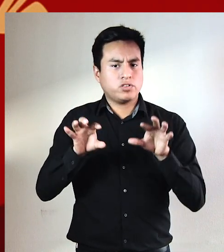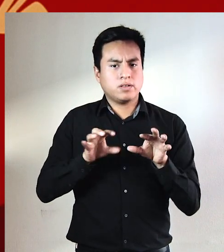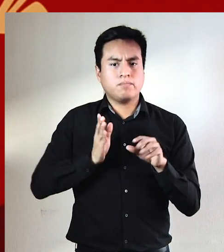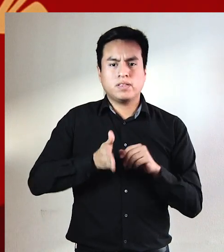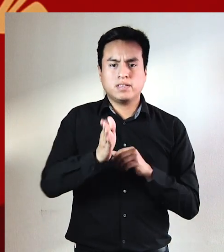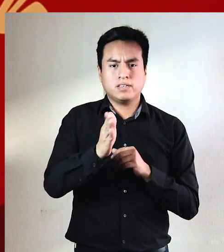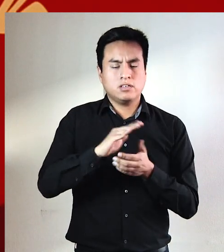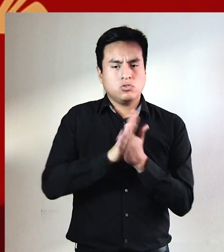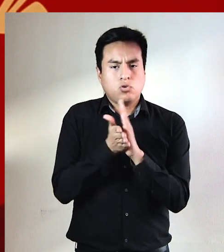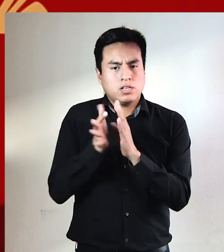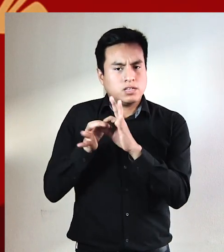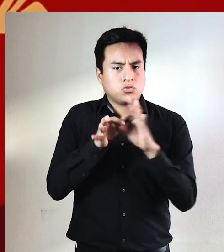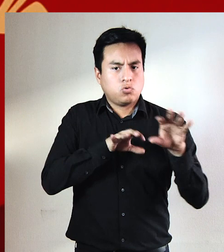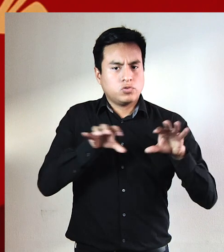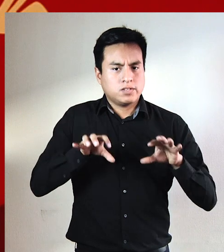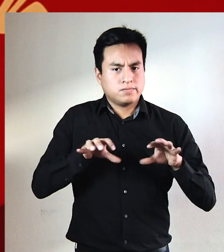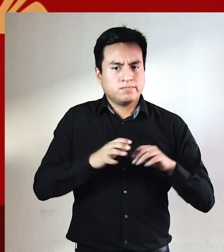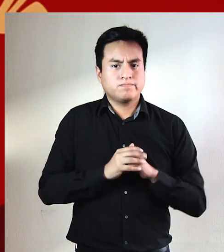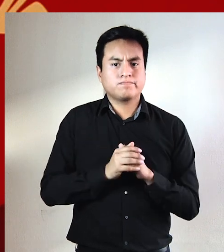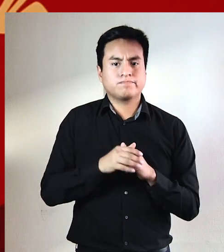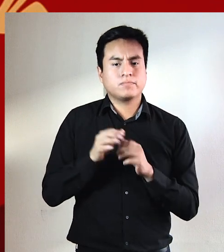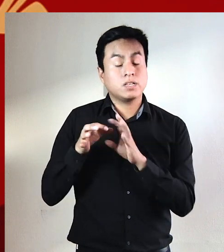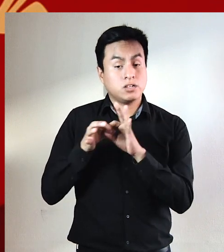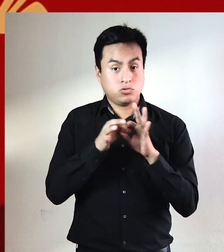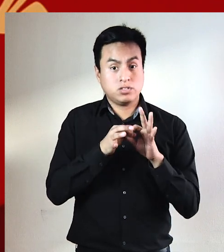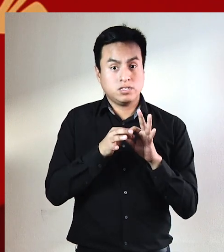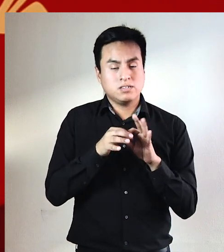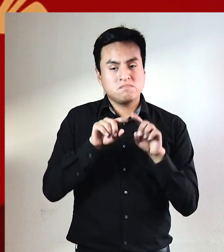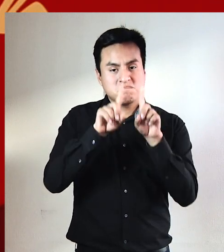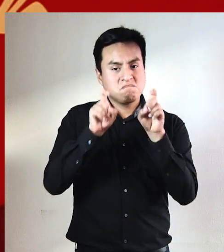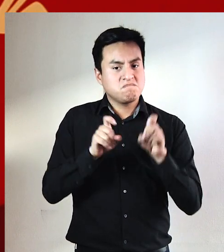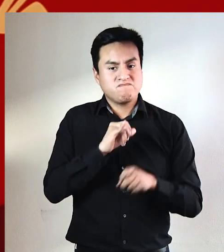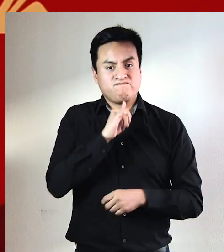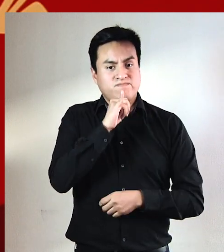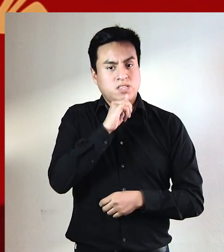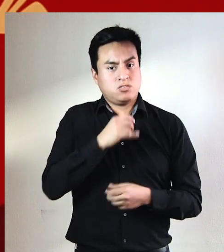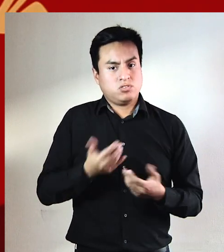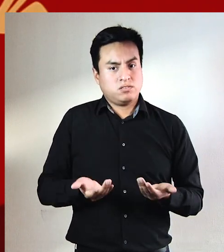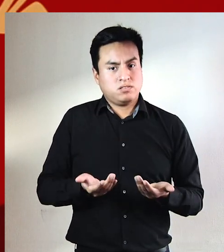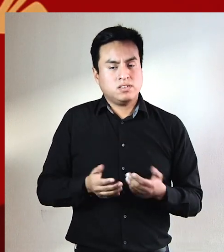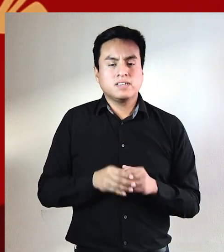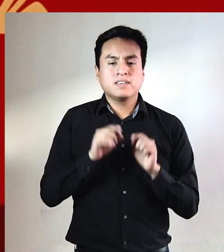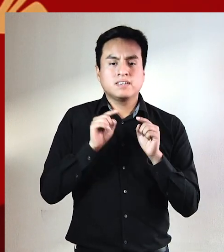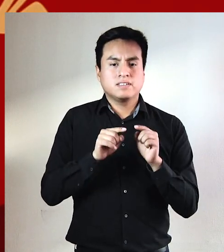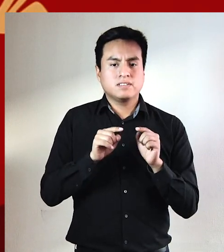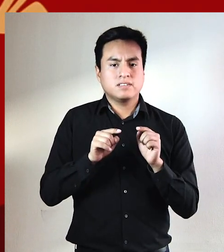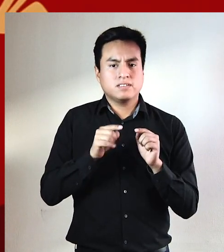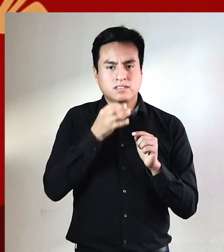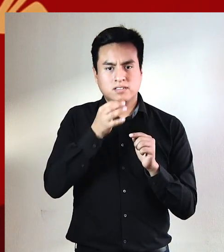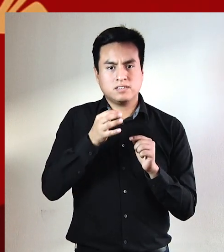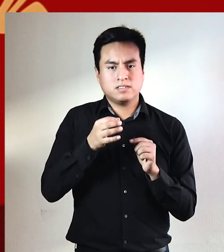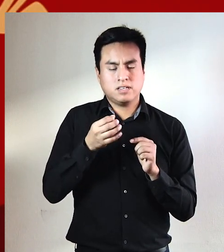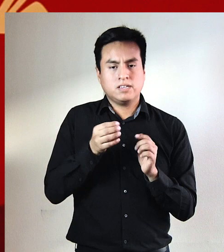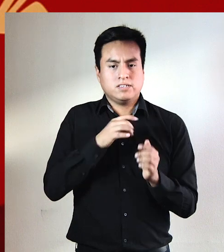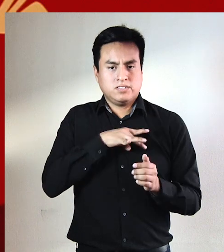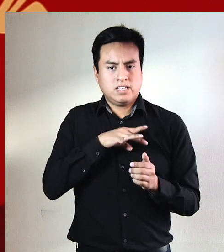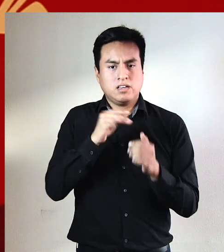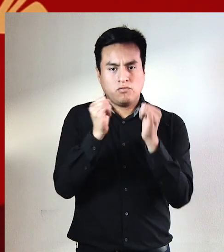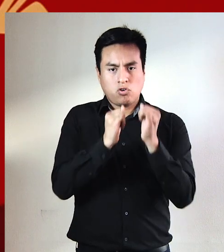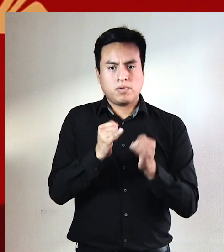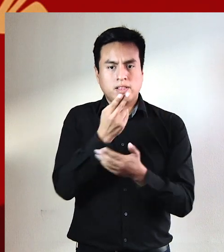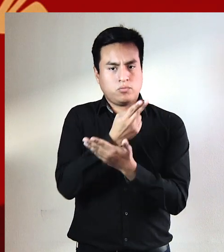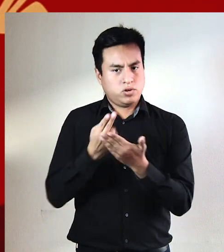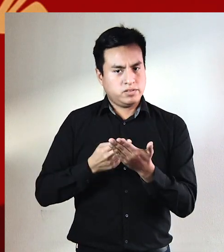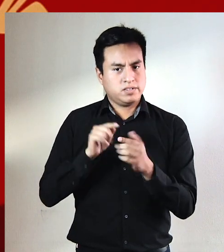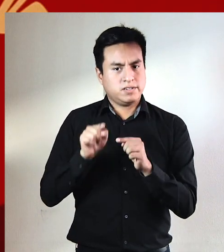todas las cosas mantienen con todas las cosas, por razones que son misteriosas, ese diálogo que nos tomó en Chile, la